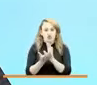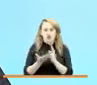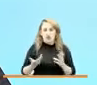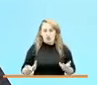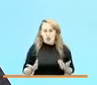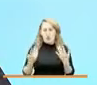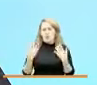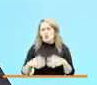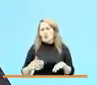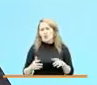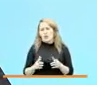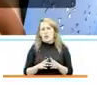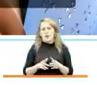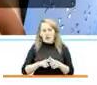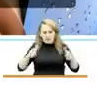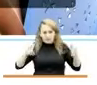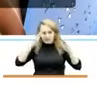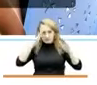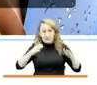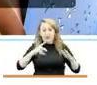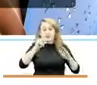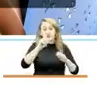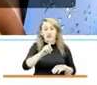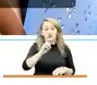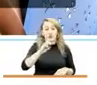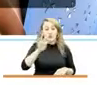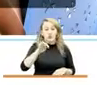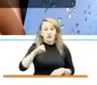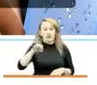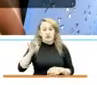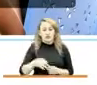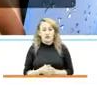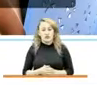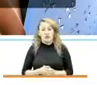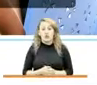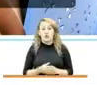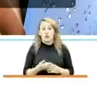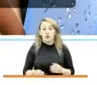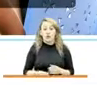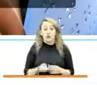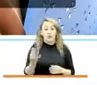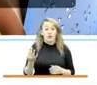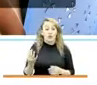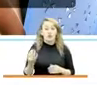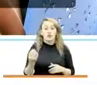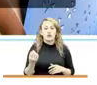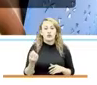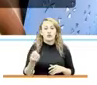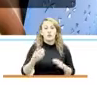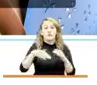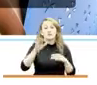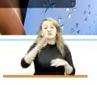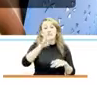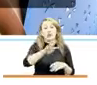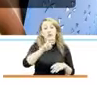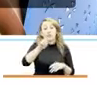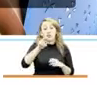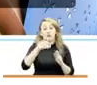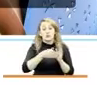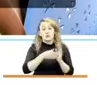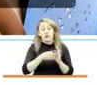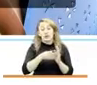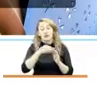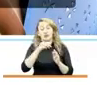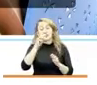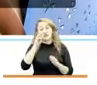109%, pasando de 20.428 usuarios a más de 42.870.